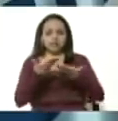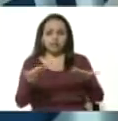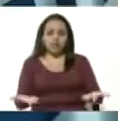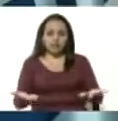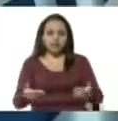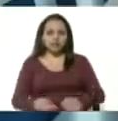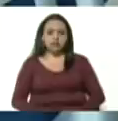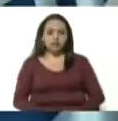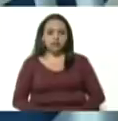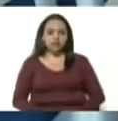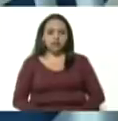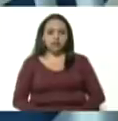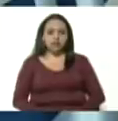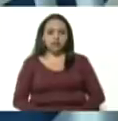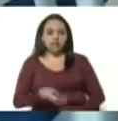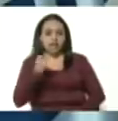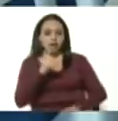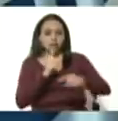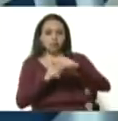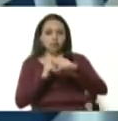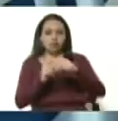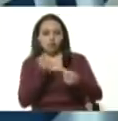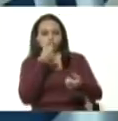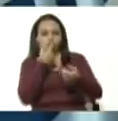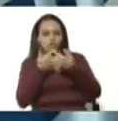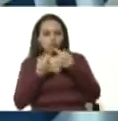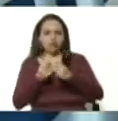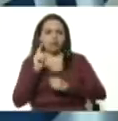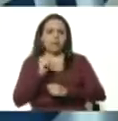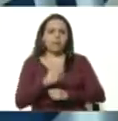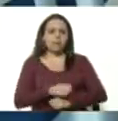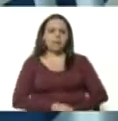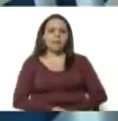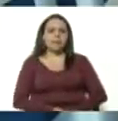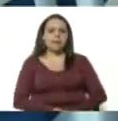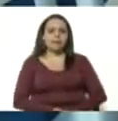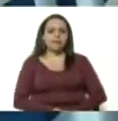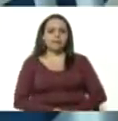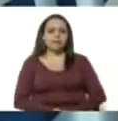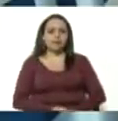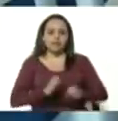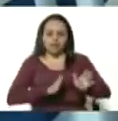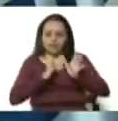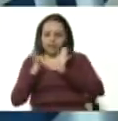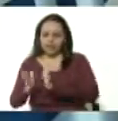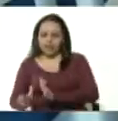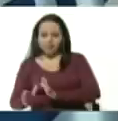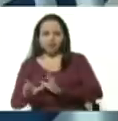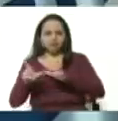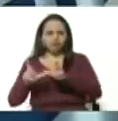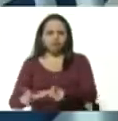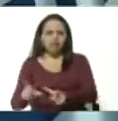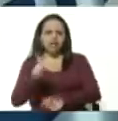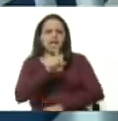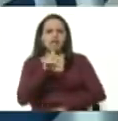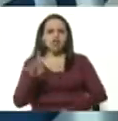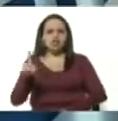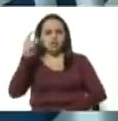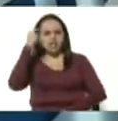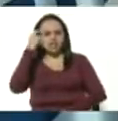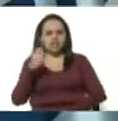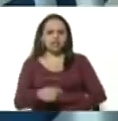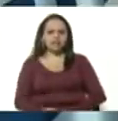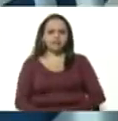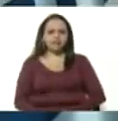respectivo tratamiento si salen positivos se les coloca en lugares durante 14 días para